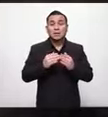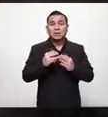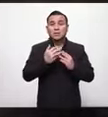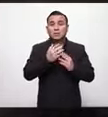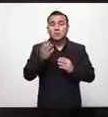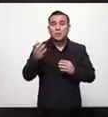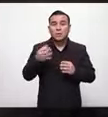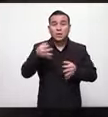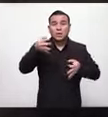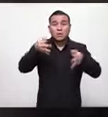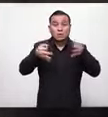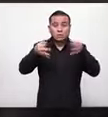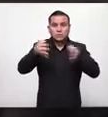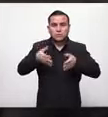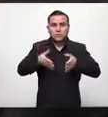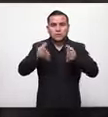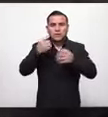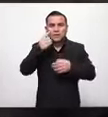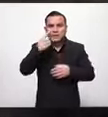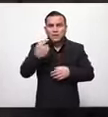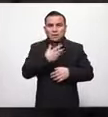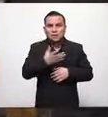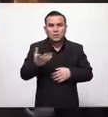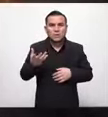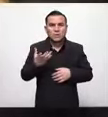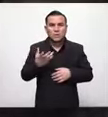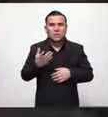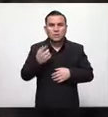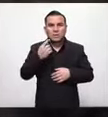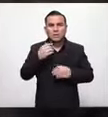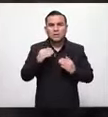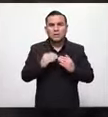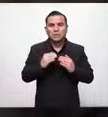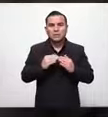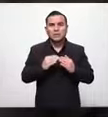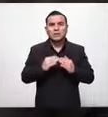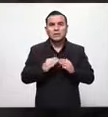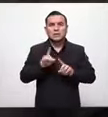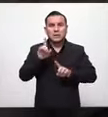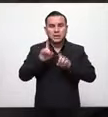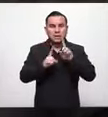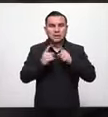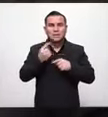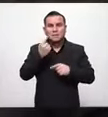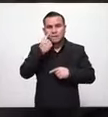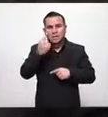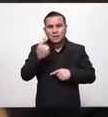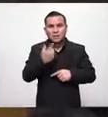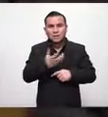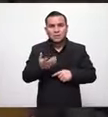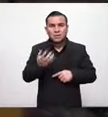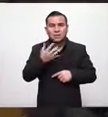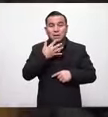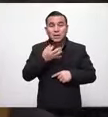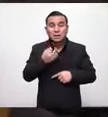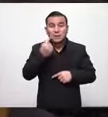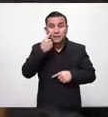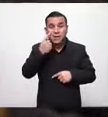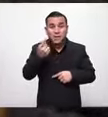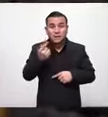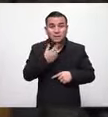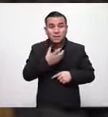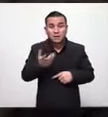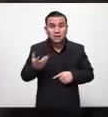veanlo vean los puestos de fruta camino de la carretera de Santa Ana decir hay este drama